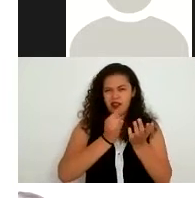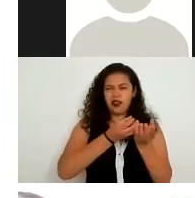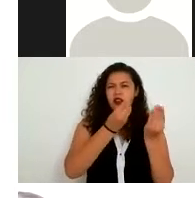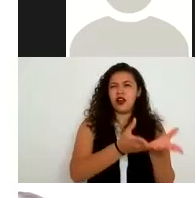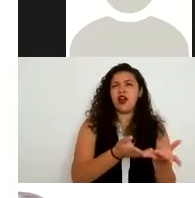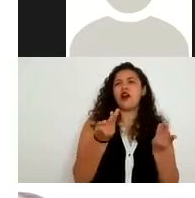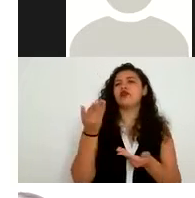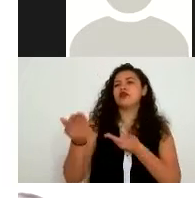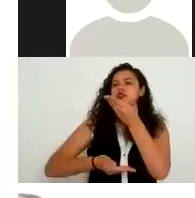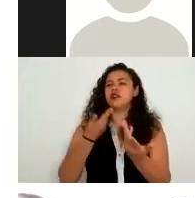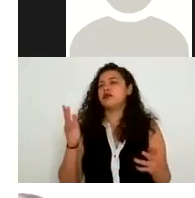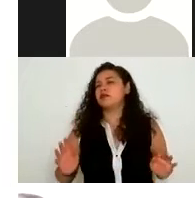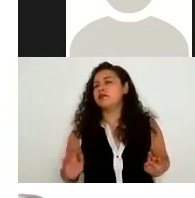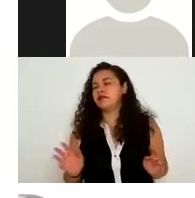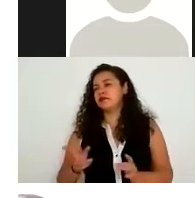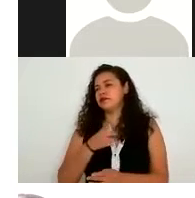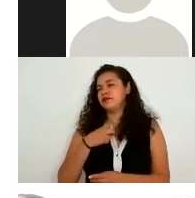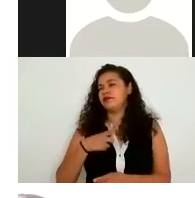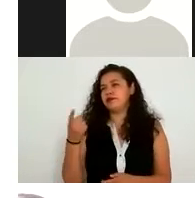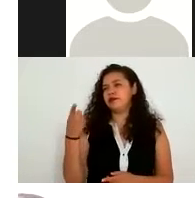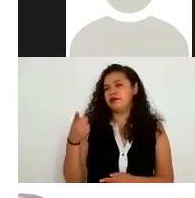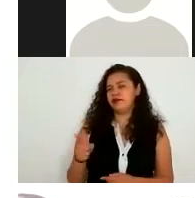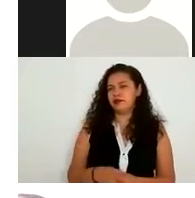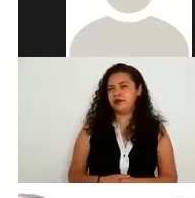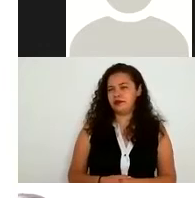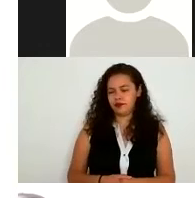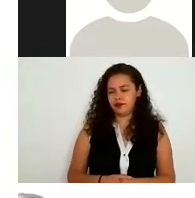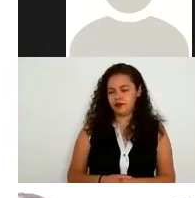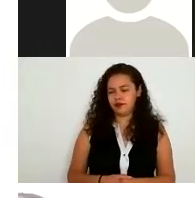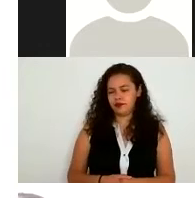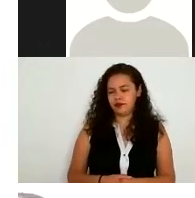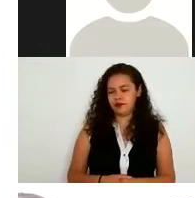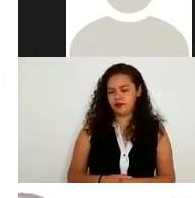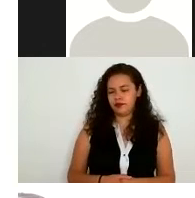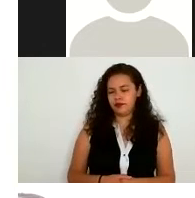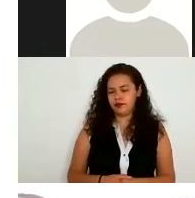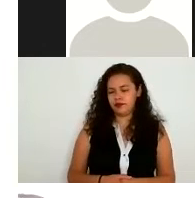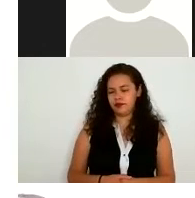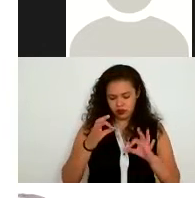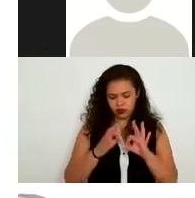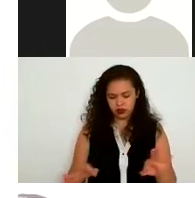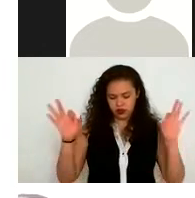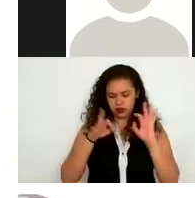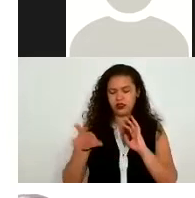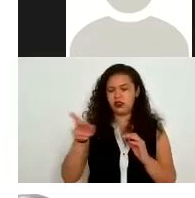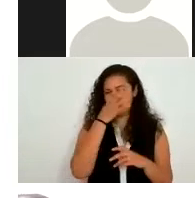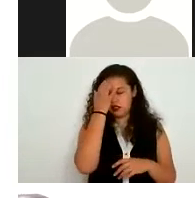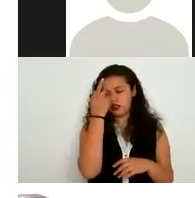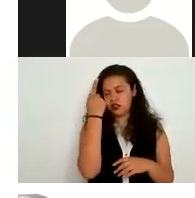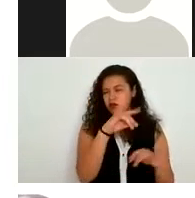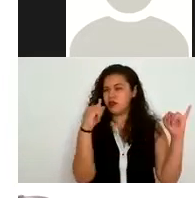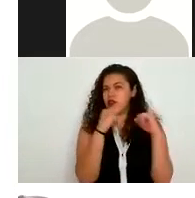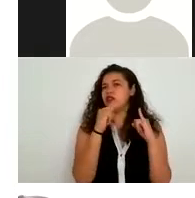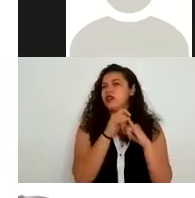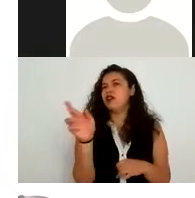si yo tengo ese dato es muy importante que reconozcan dentro de sus instituciones los datos que se están